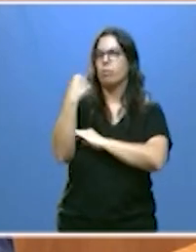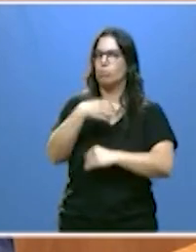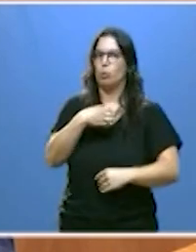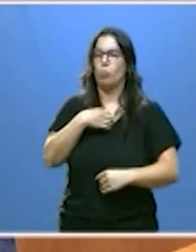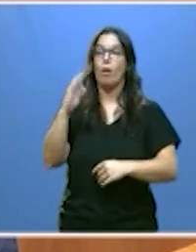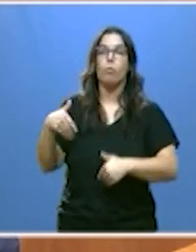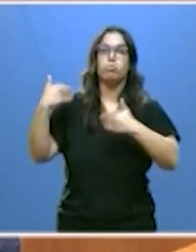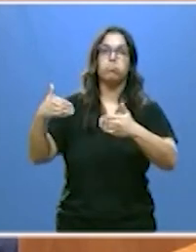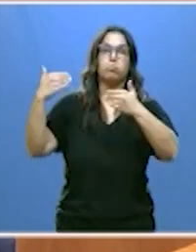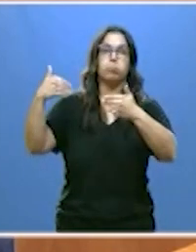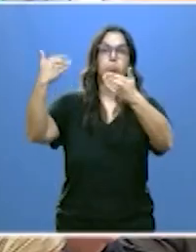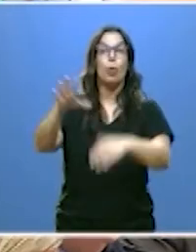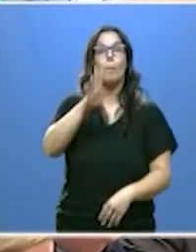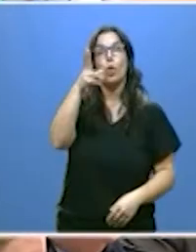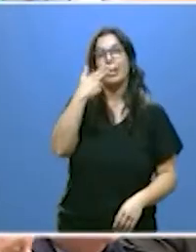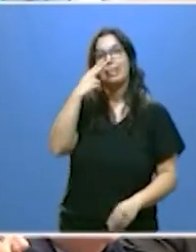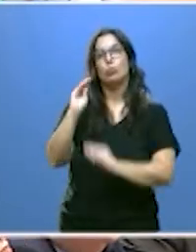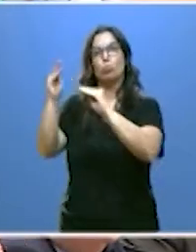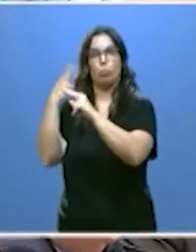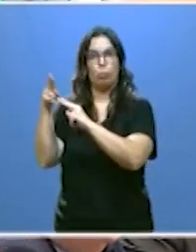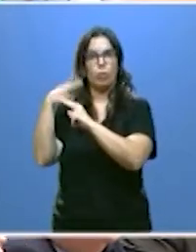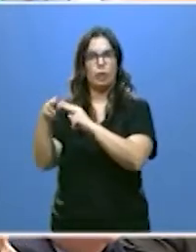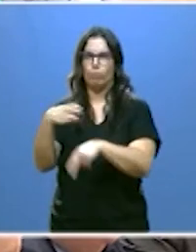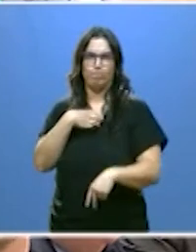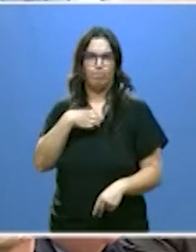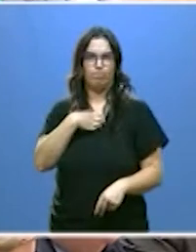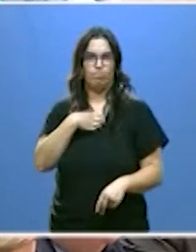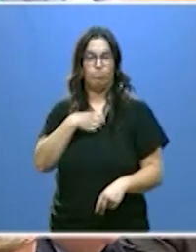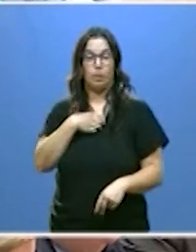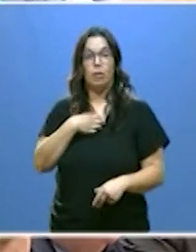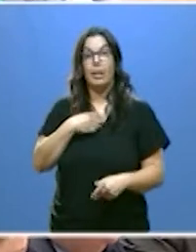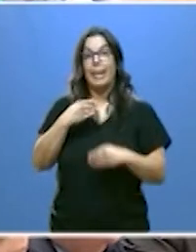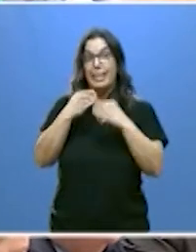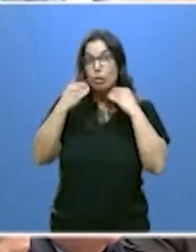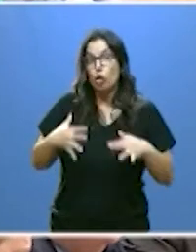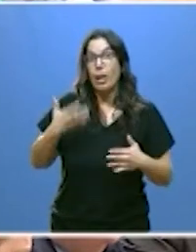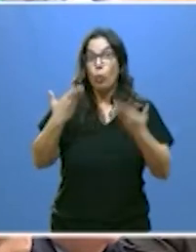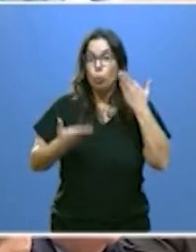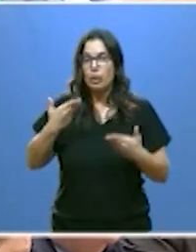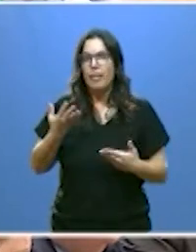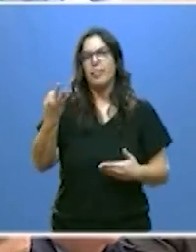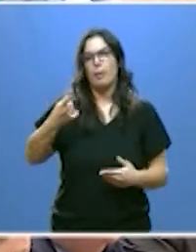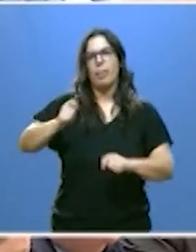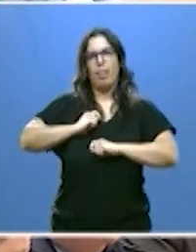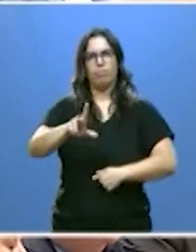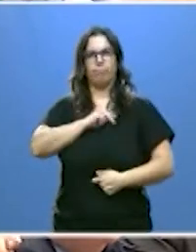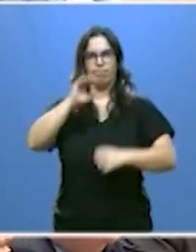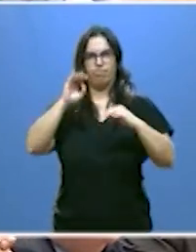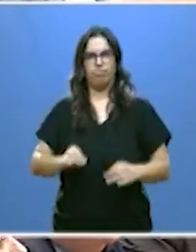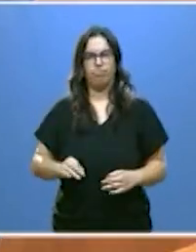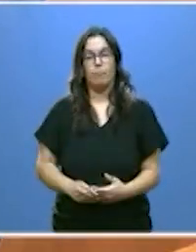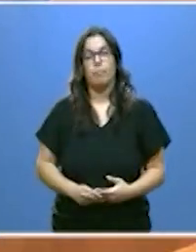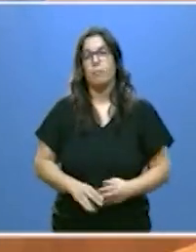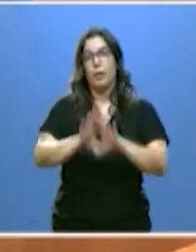posterguen por meros intereses políticos. Por justicia histórica nos lo merecemos. En definitiva, señorías,